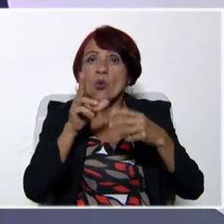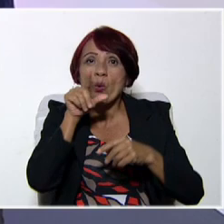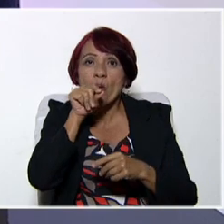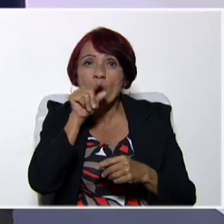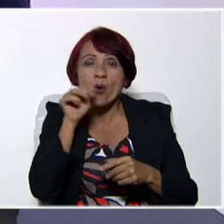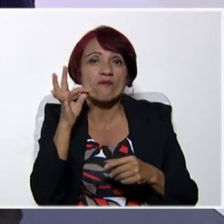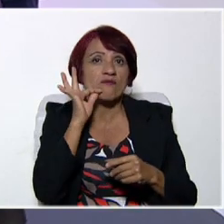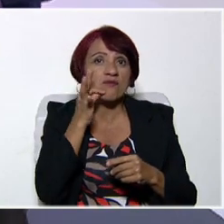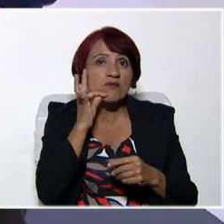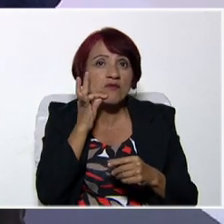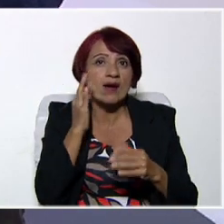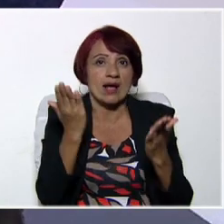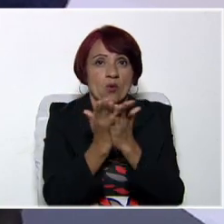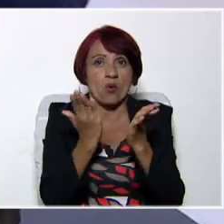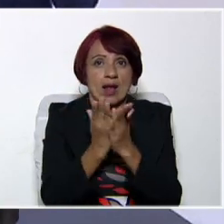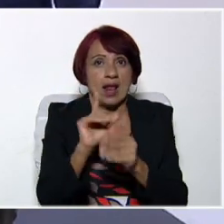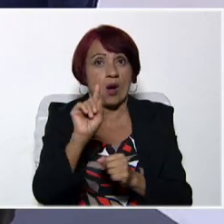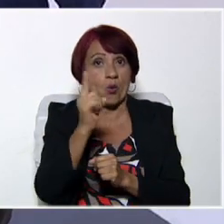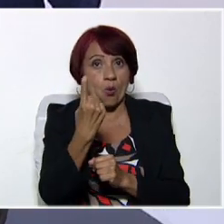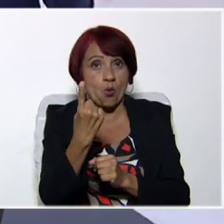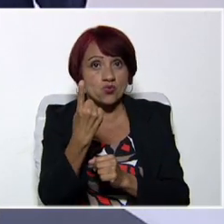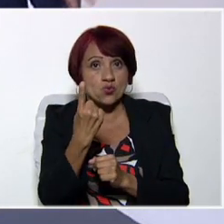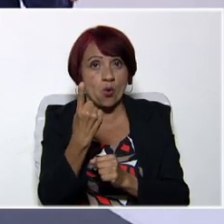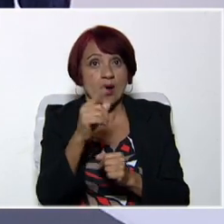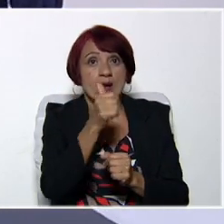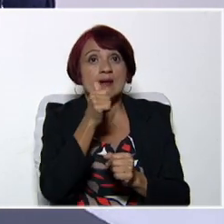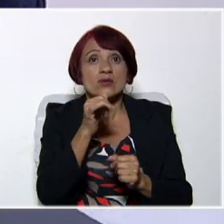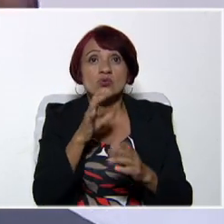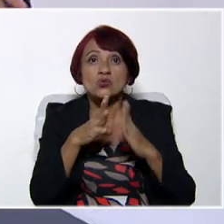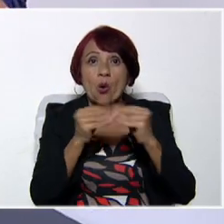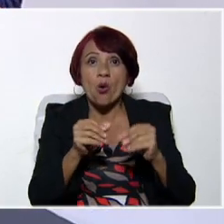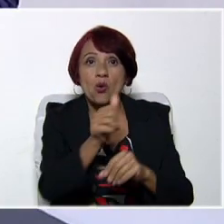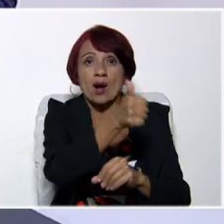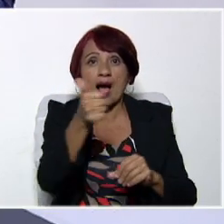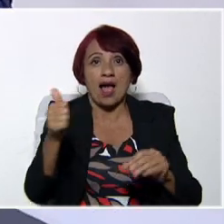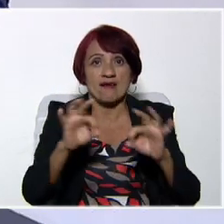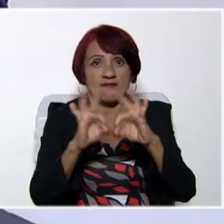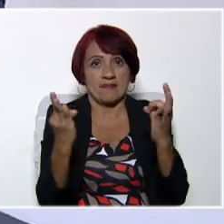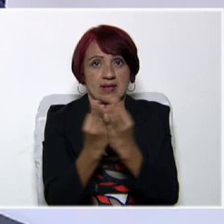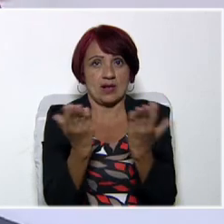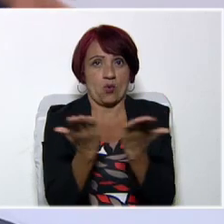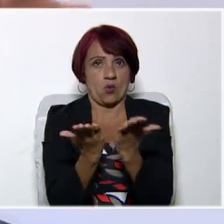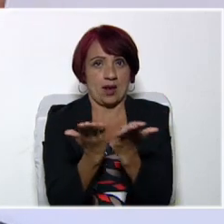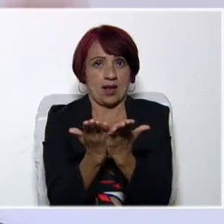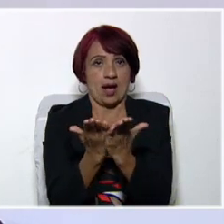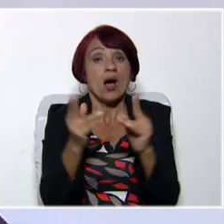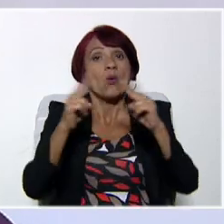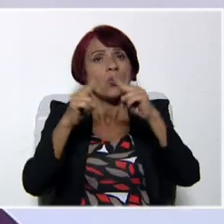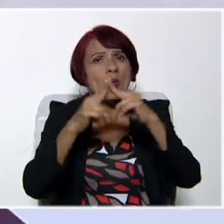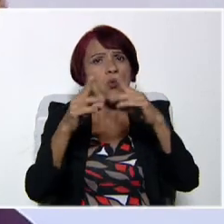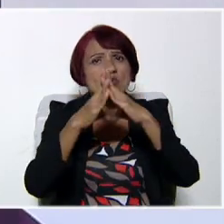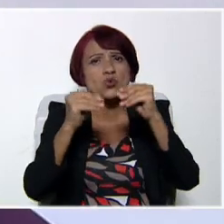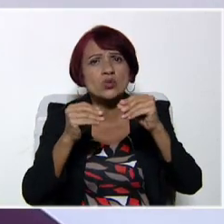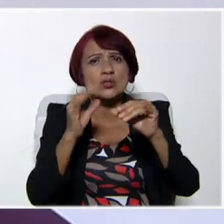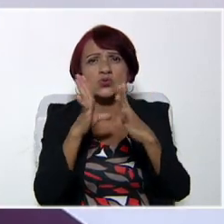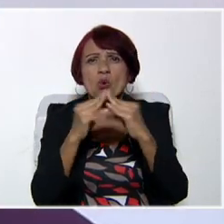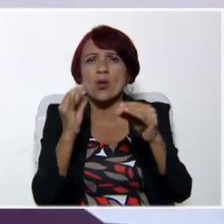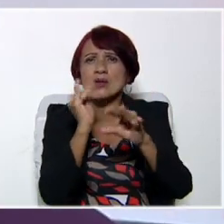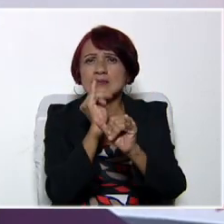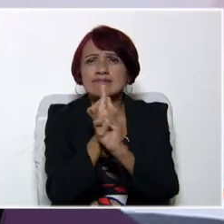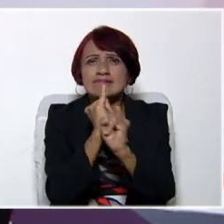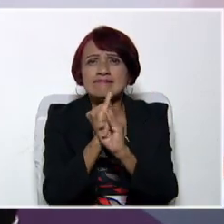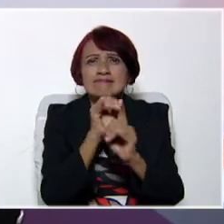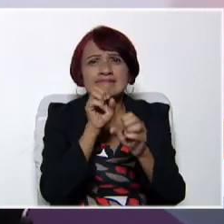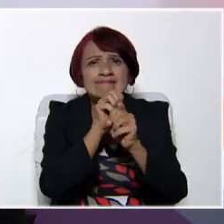Escuela 1. Y en Instagram y Facebook, arroba Cada Familia Una Escuela. Ustedes conocen muy bien todas estas redes, pero si